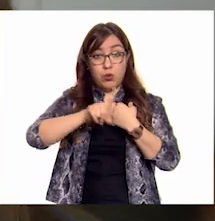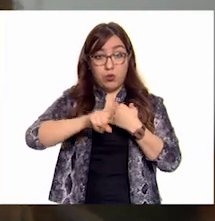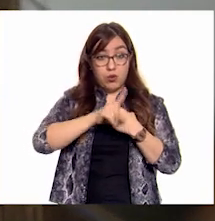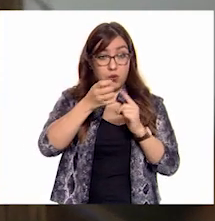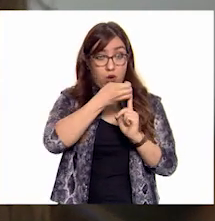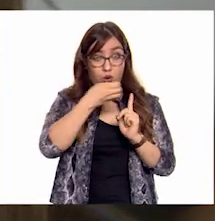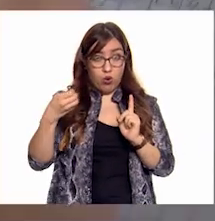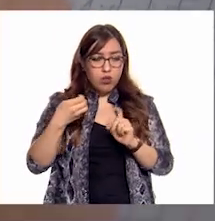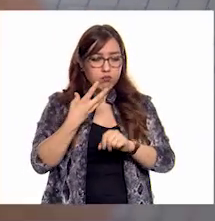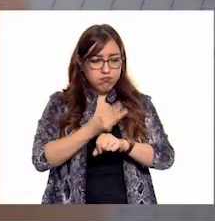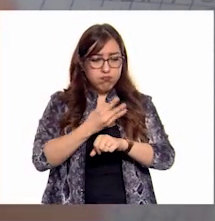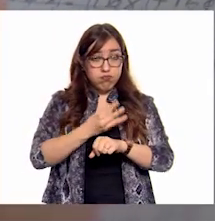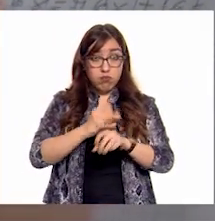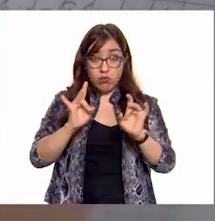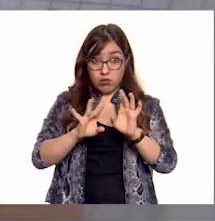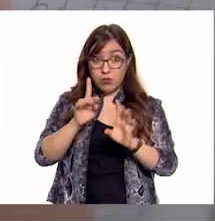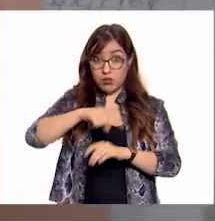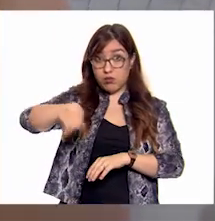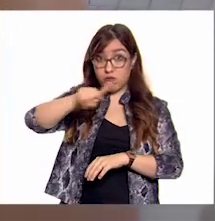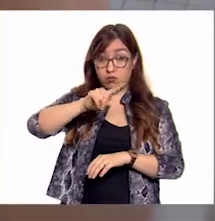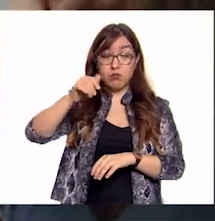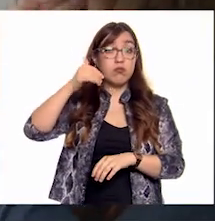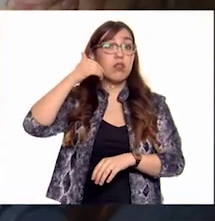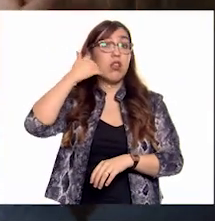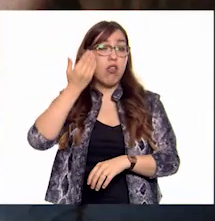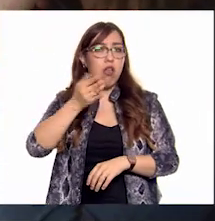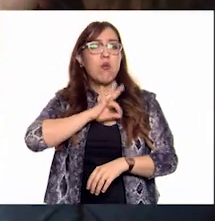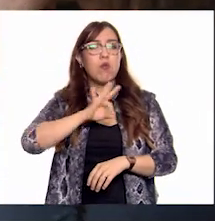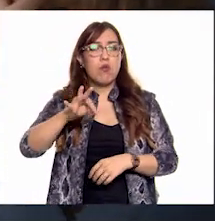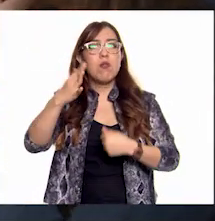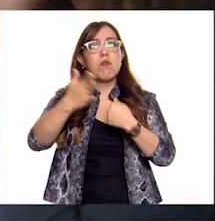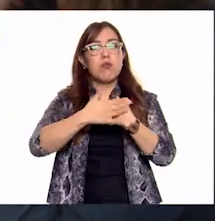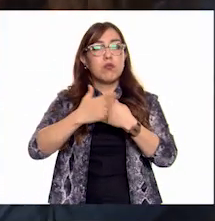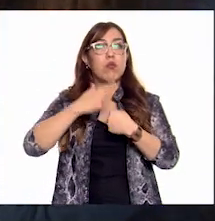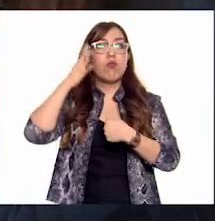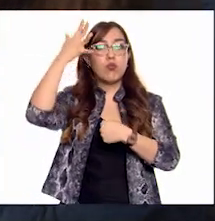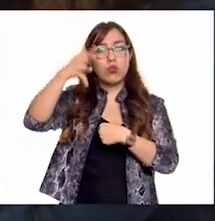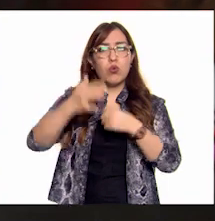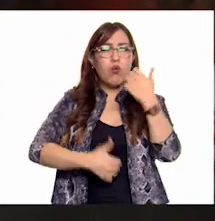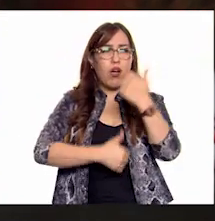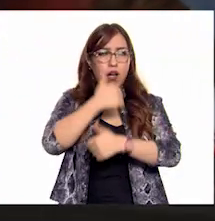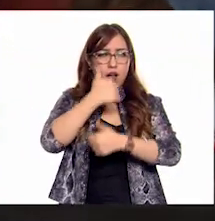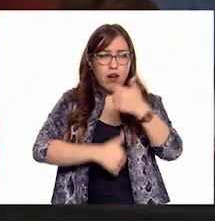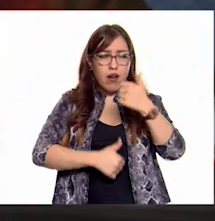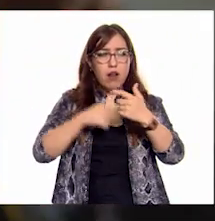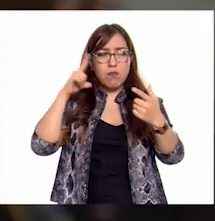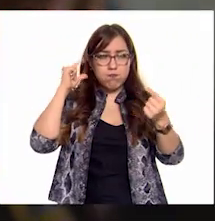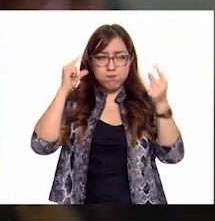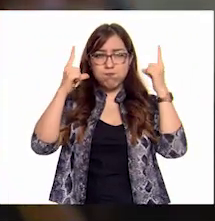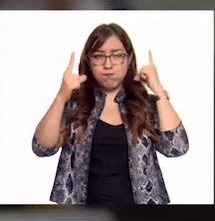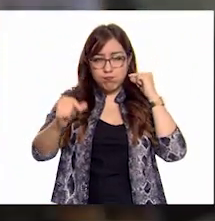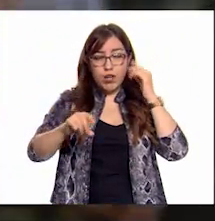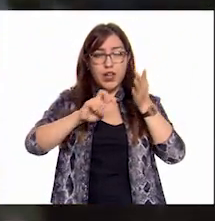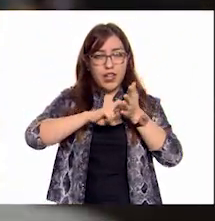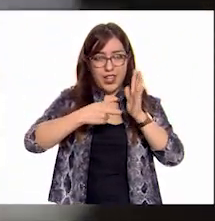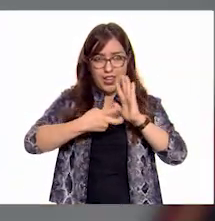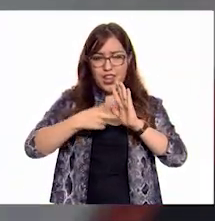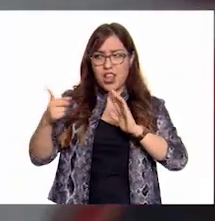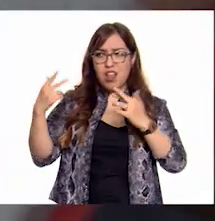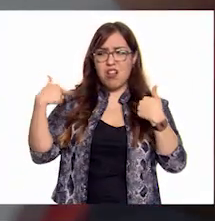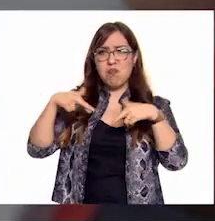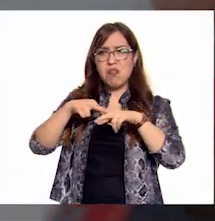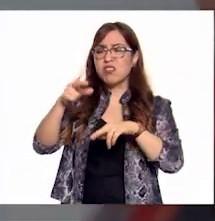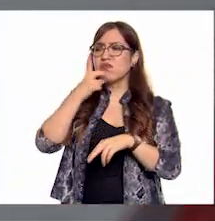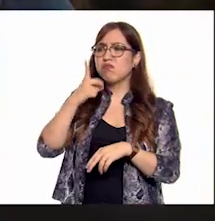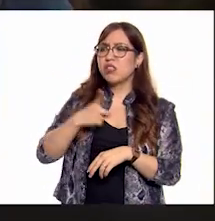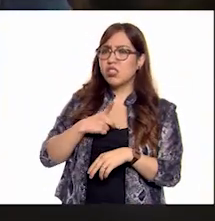alguien lo puede resolver Debería considerar Una carrera En ingeniería Yo lo resolví Lo entregué Pero el maestro me dijo